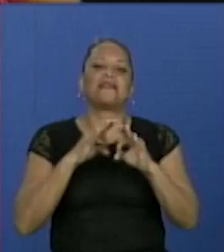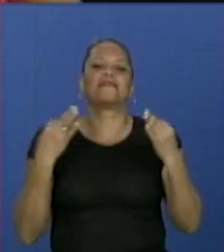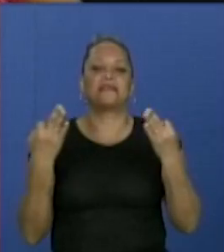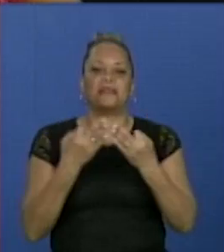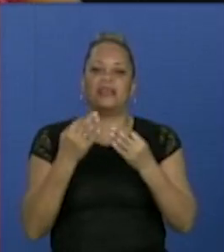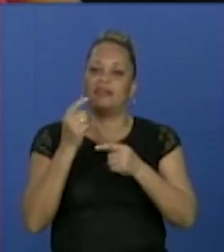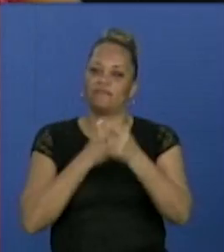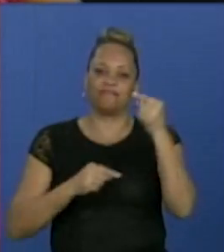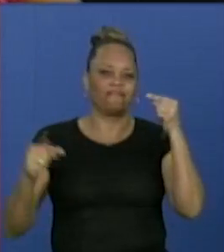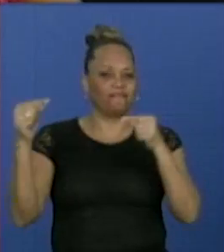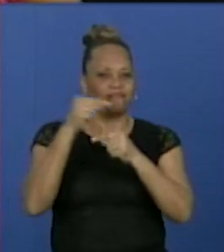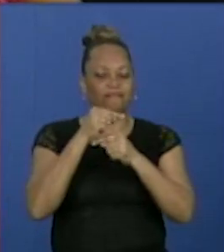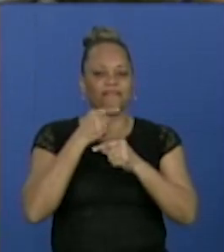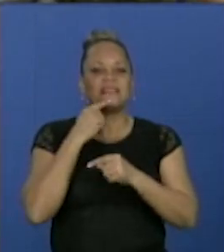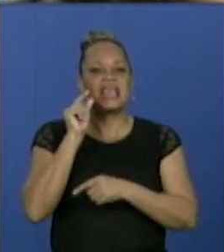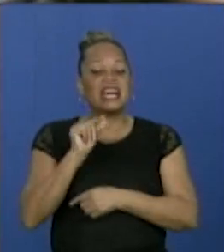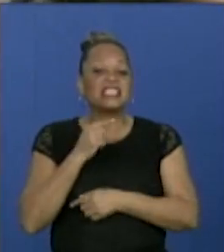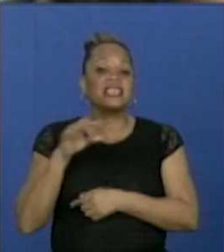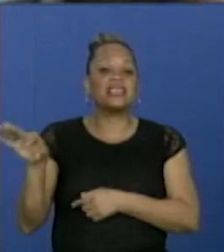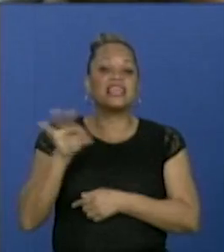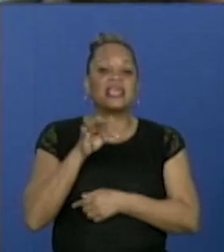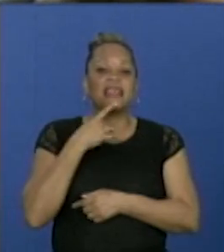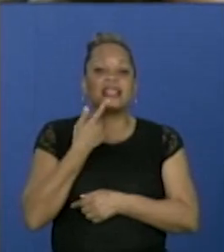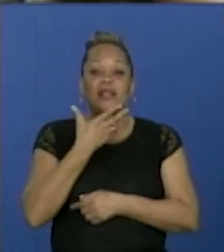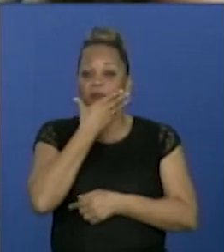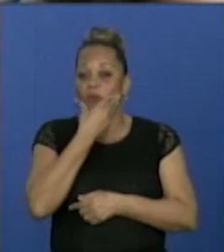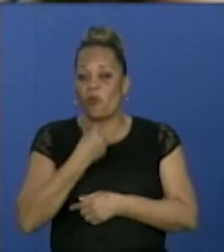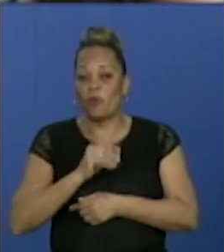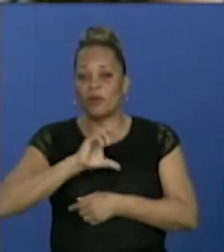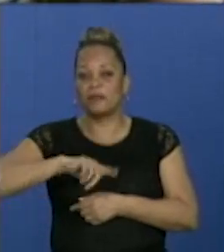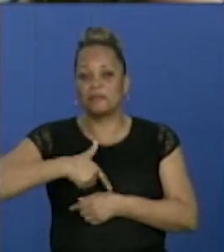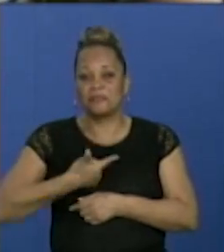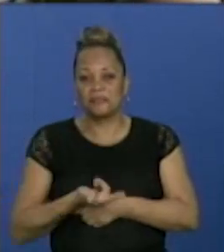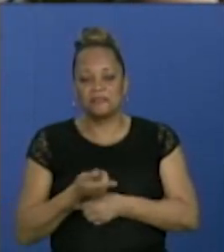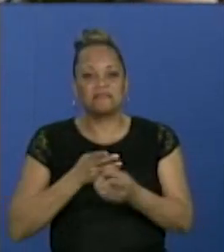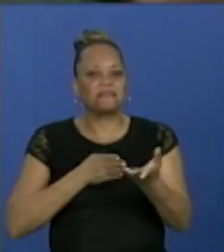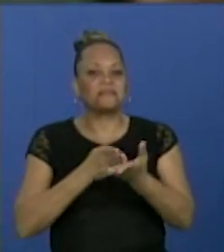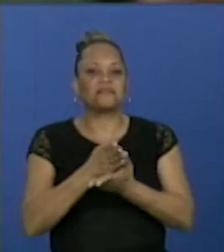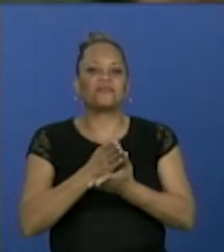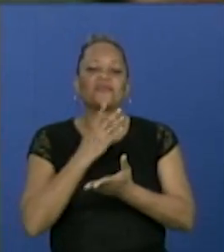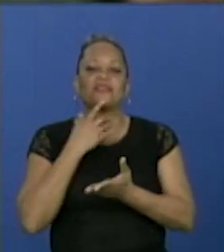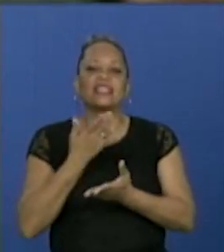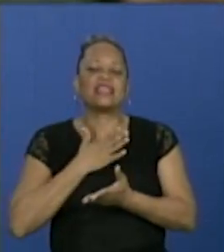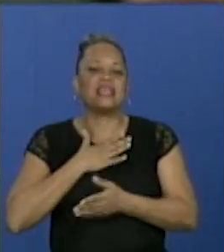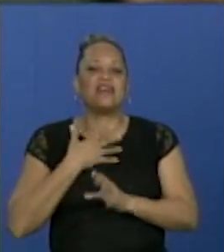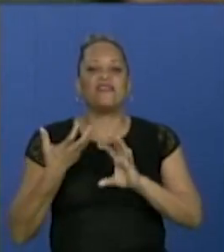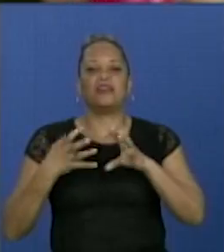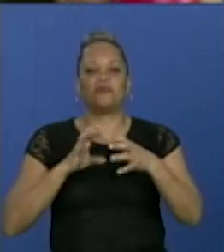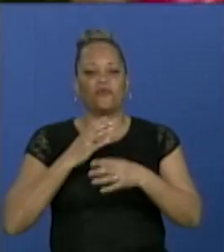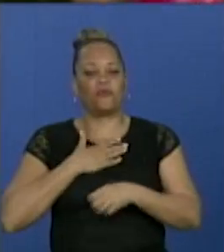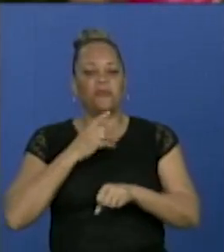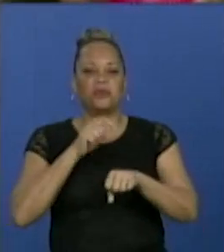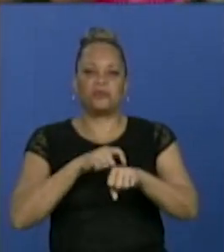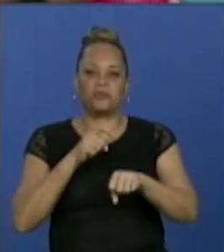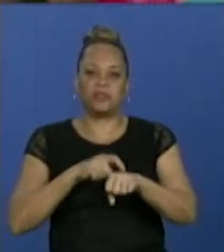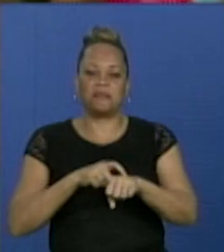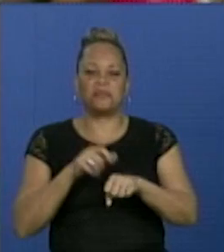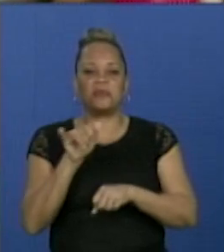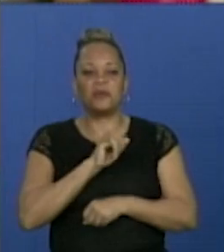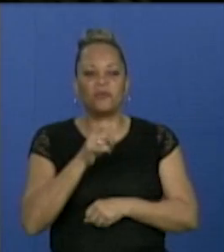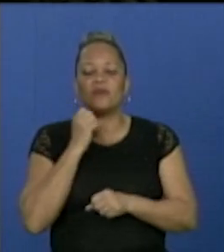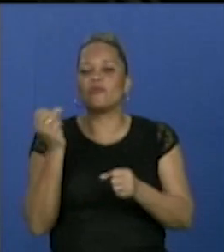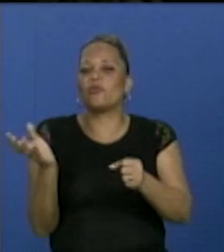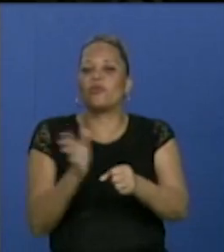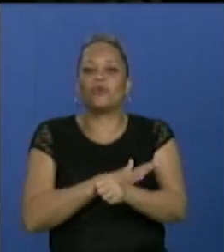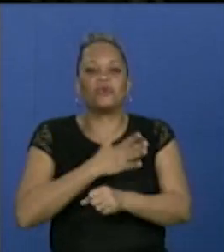Así lo prefiere Andros Perugorría, un joven actor que construye una carrera propia a su modo y a su tiempo, y que vive